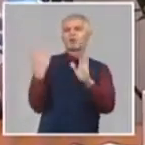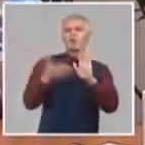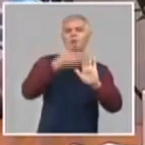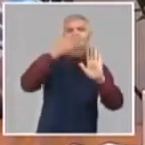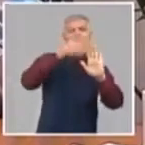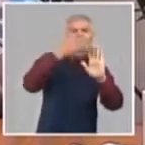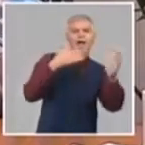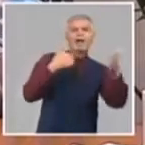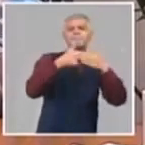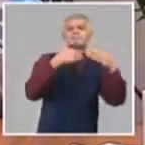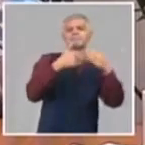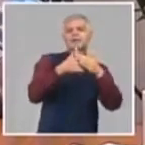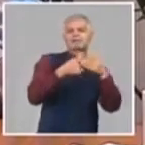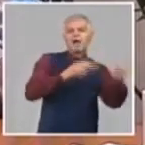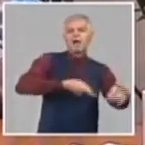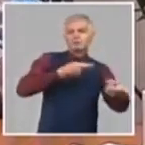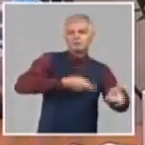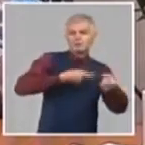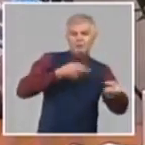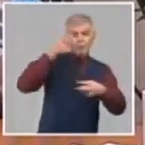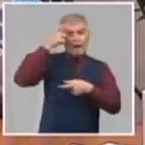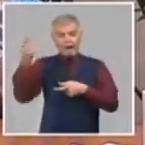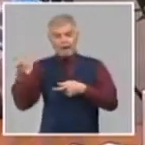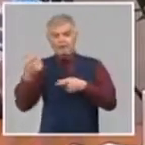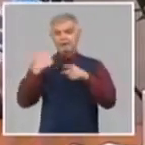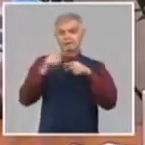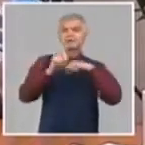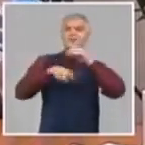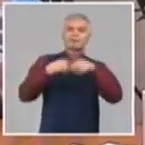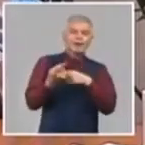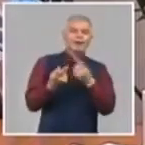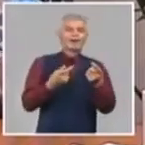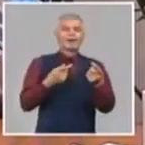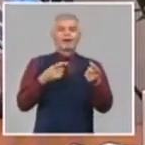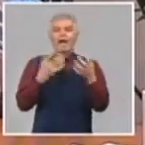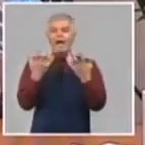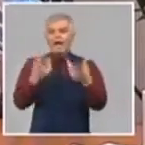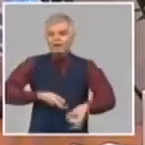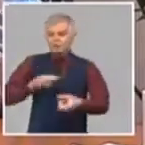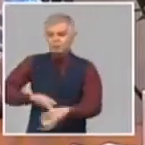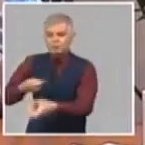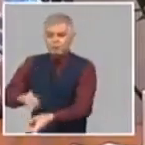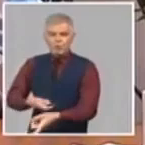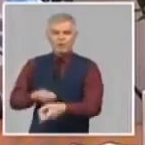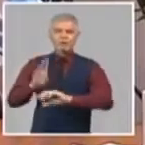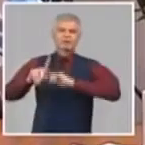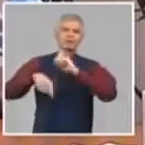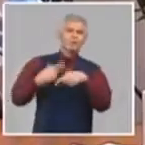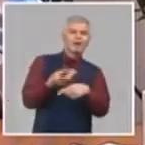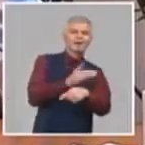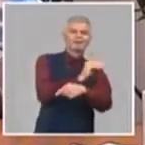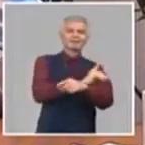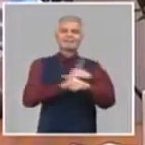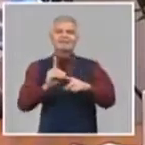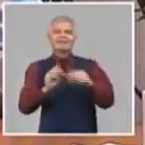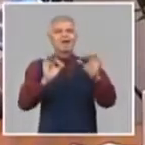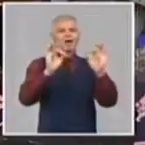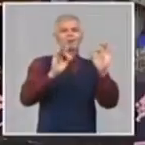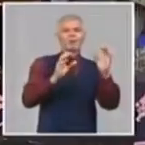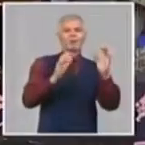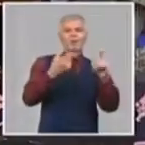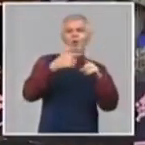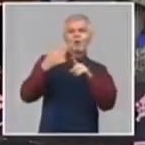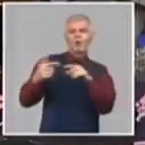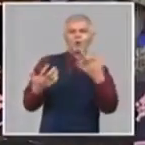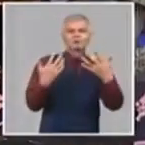fueron traspasadas a la agricultura. Nosotros diseñamos, en un momento determinado, los complejos agroindustriales,